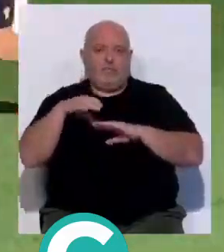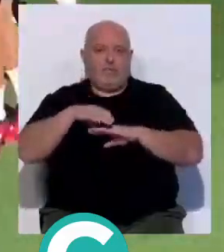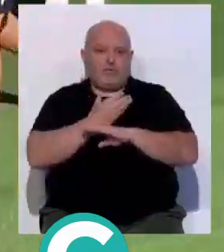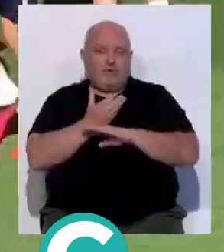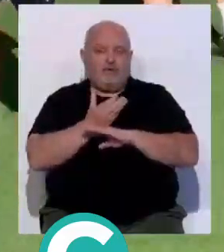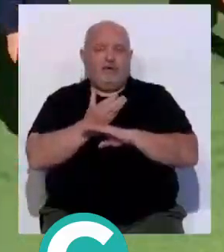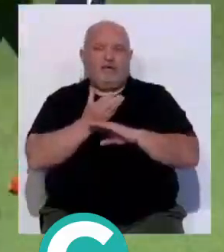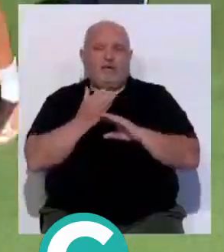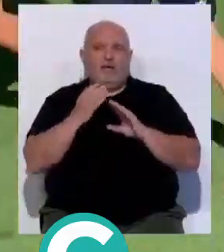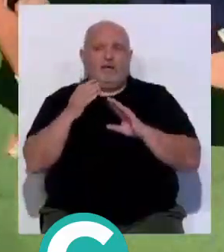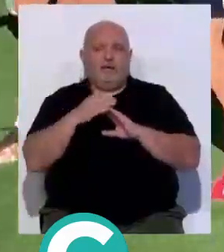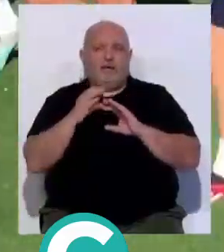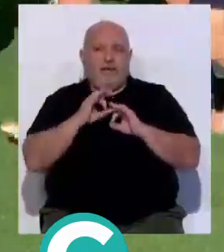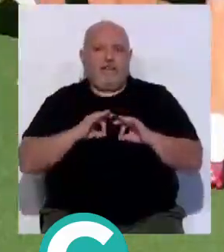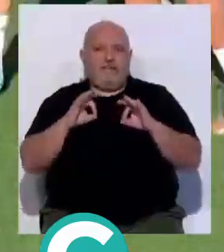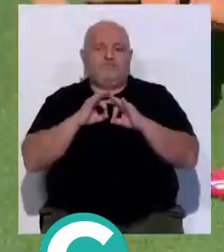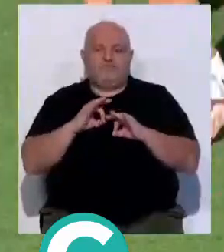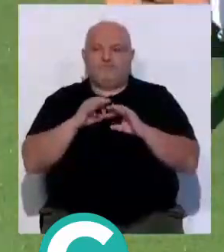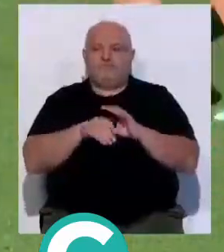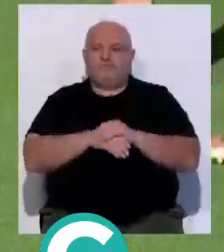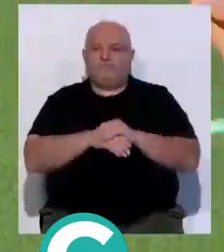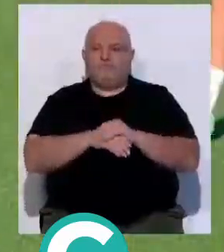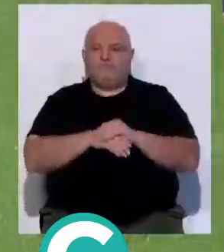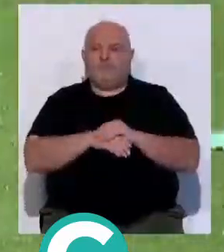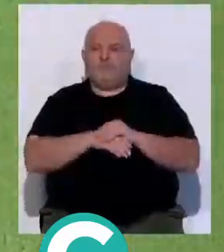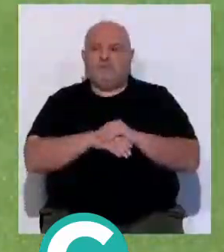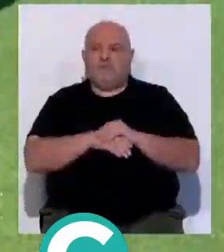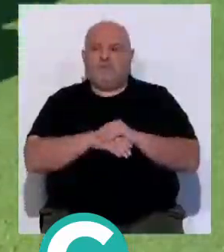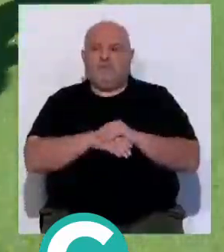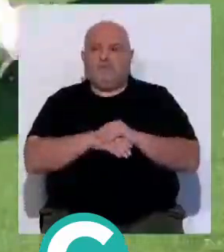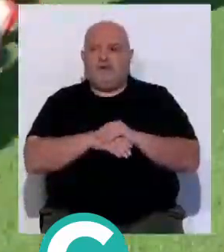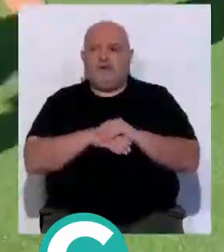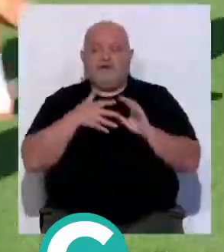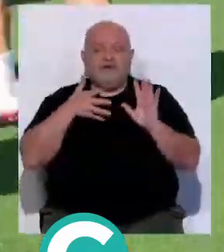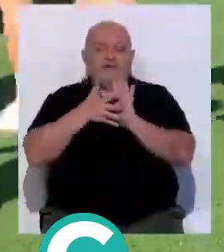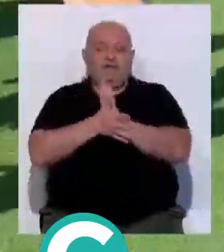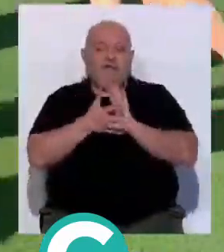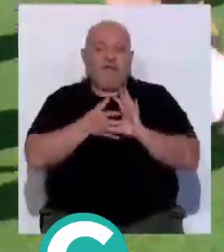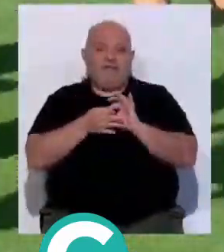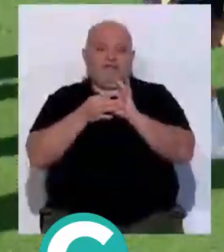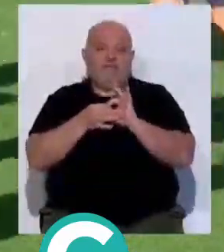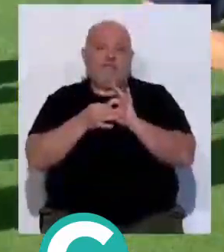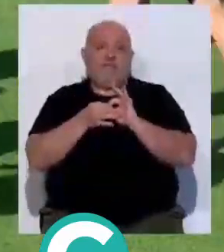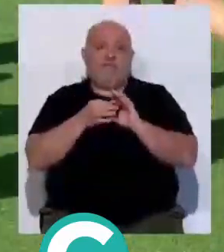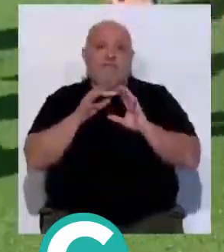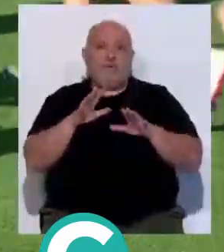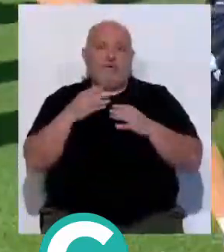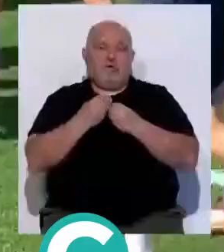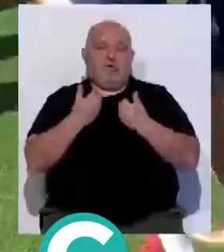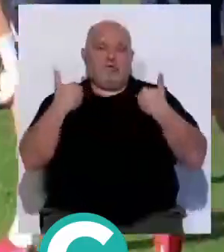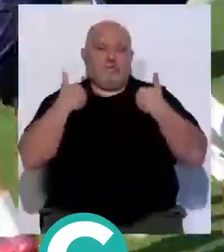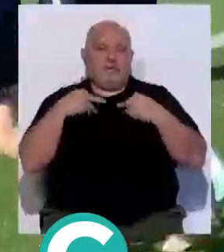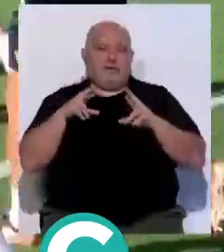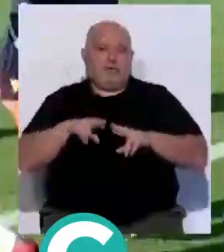jugador con zapatillas, no con botas de fútbol, significa que va a tener una tarea con los recuperadores,